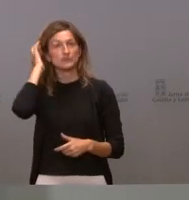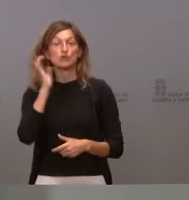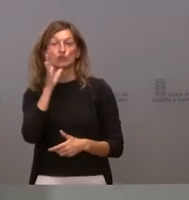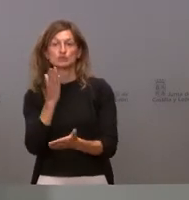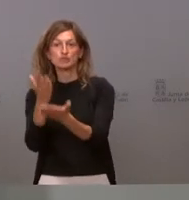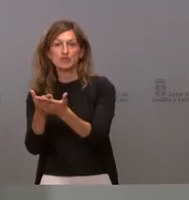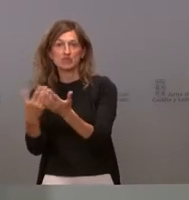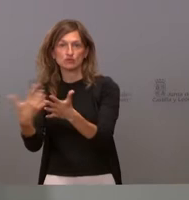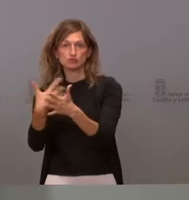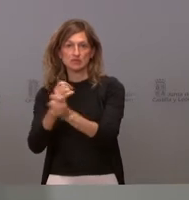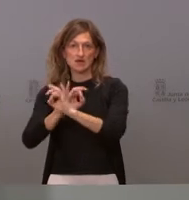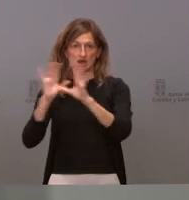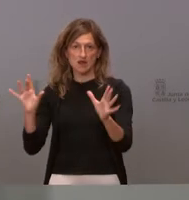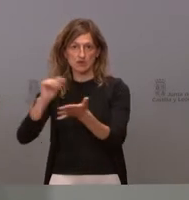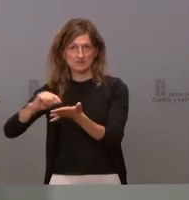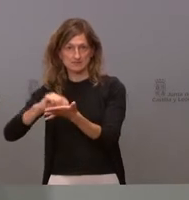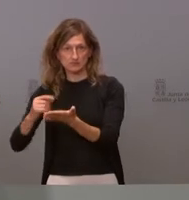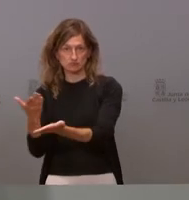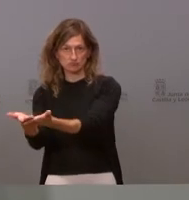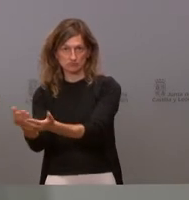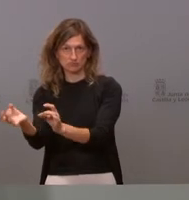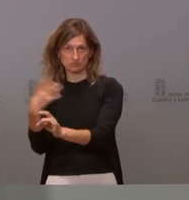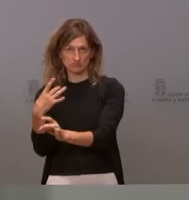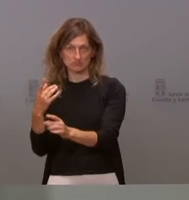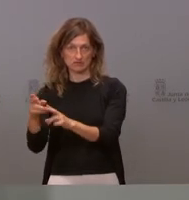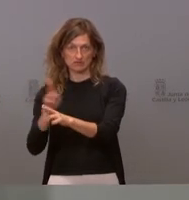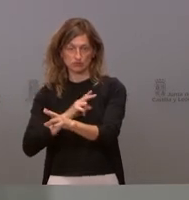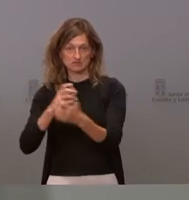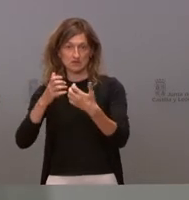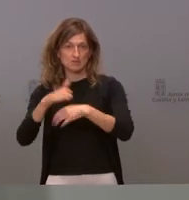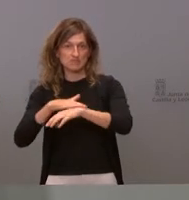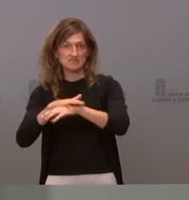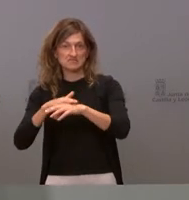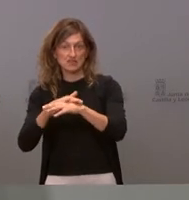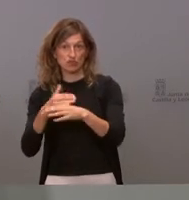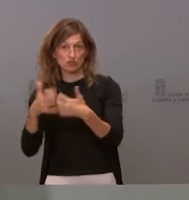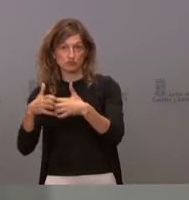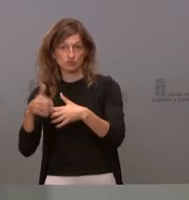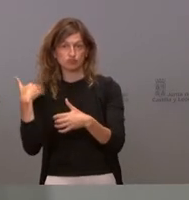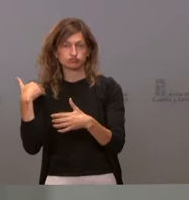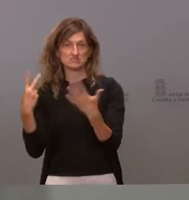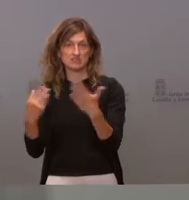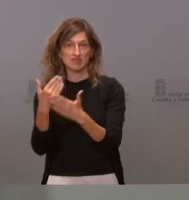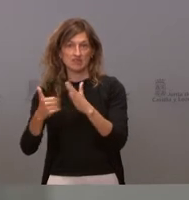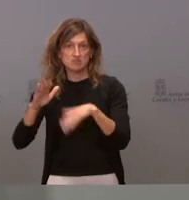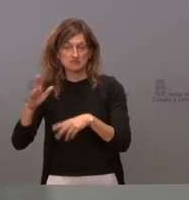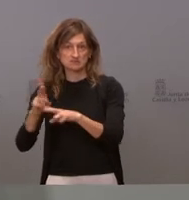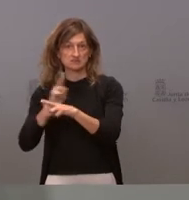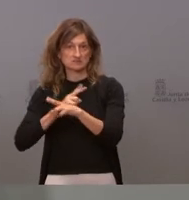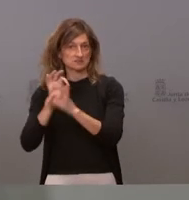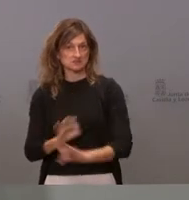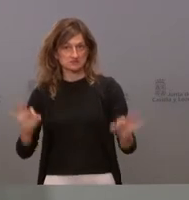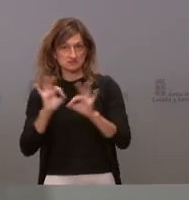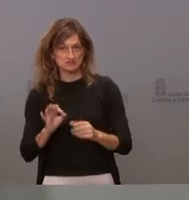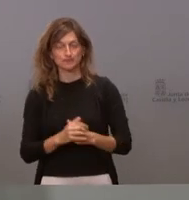aclaraciones por escrito al Ministerio de Industria. Hace ya más de siete días. No hemos recibido respuesta alguna.